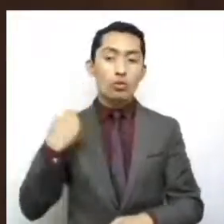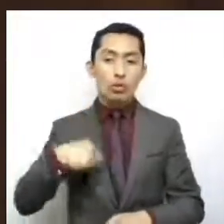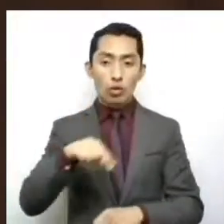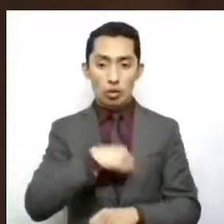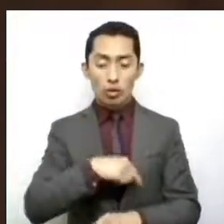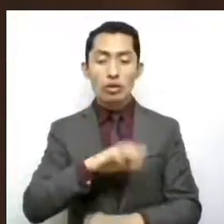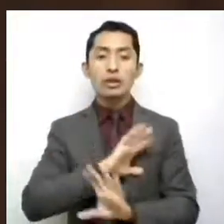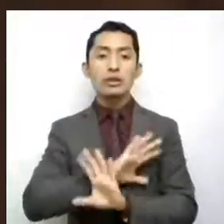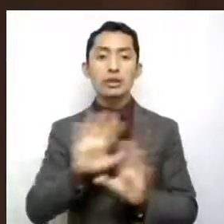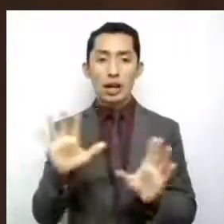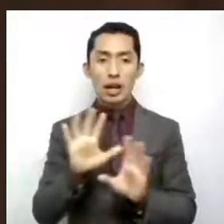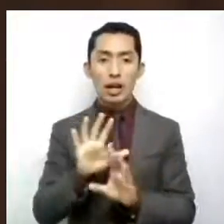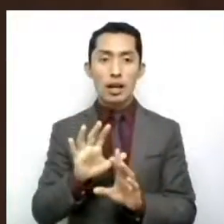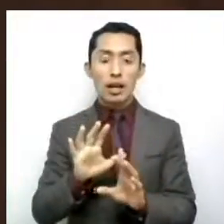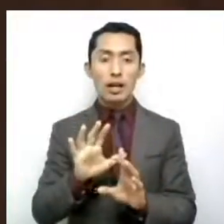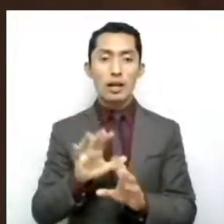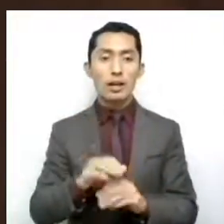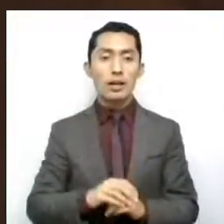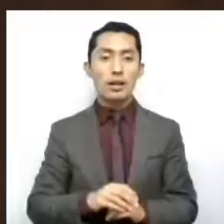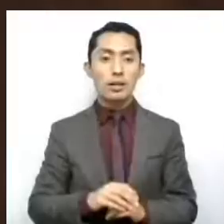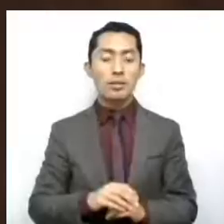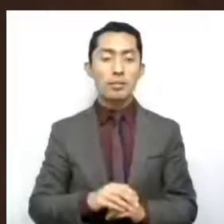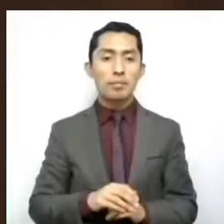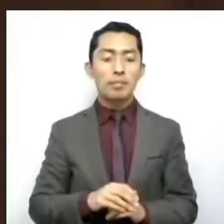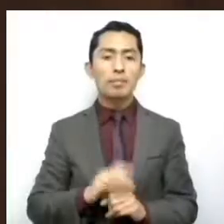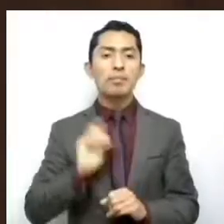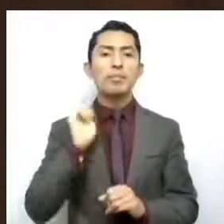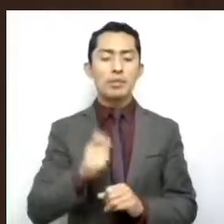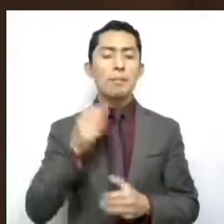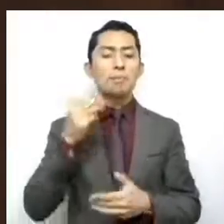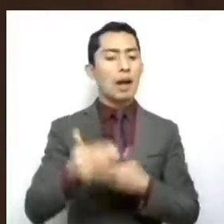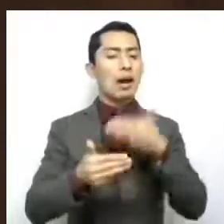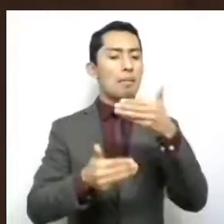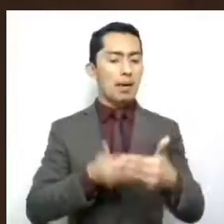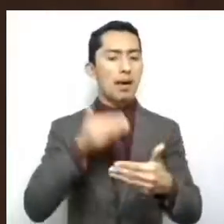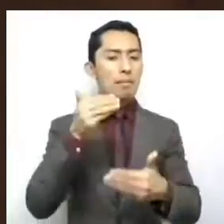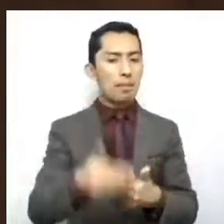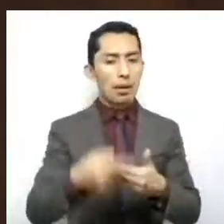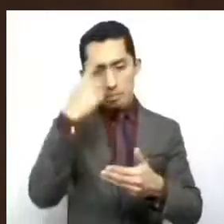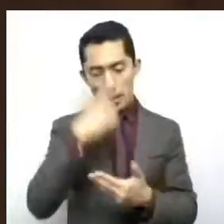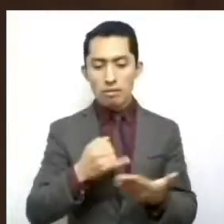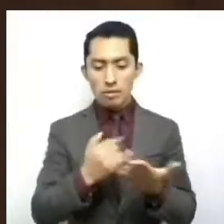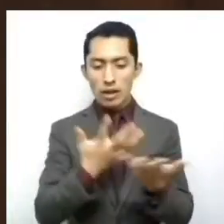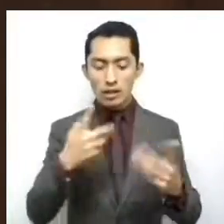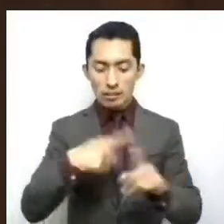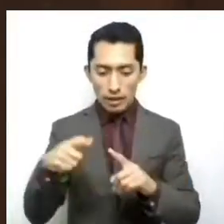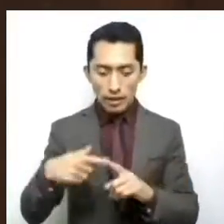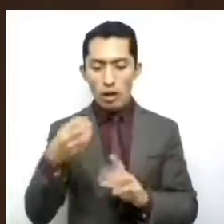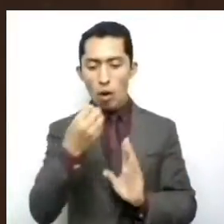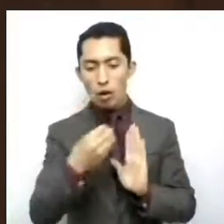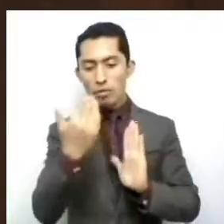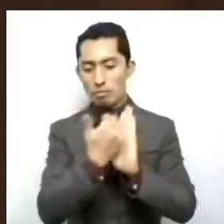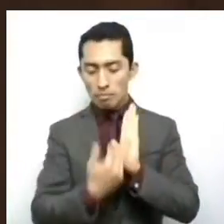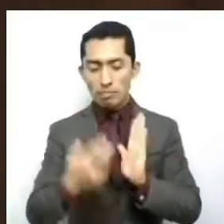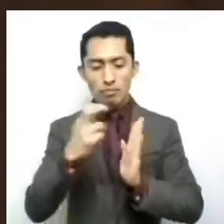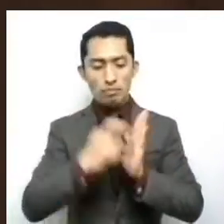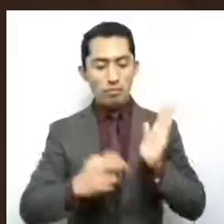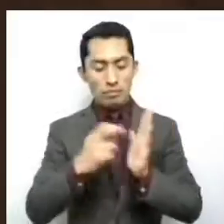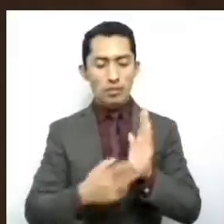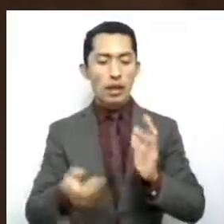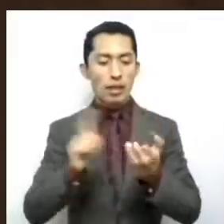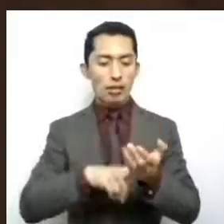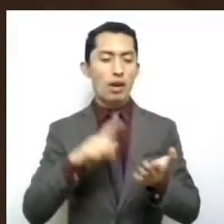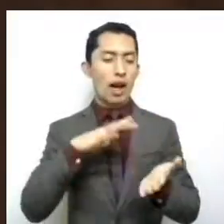materializar avanzas en términos de acciones, protocolos y reformas a nuestro marco jurídico,